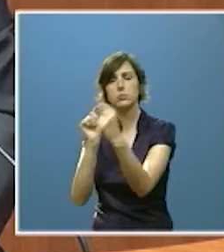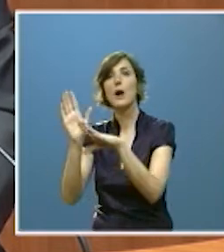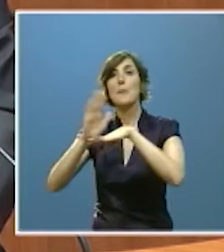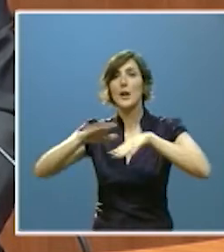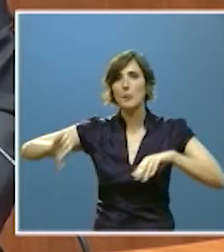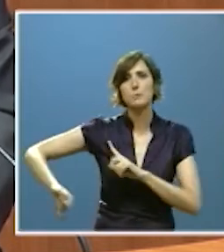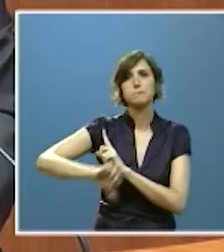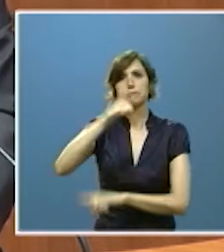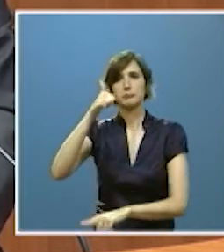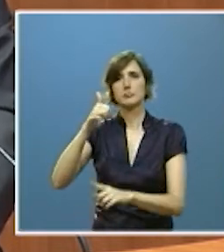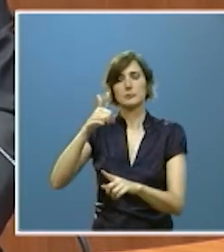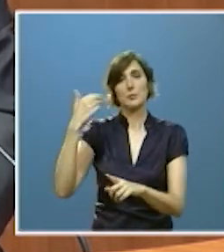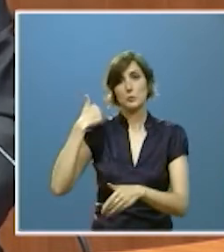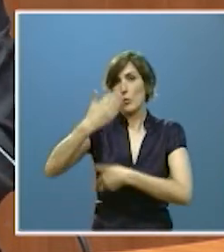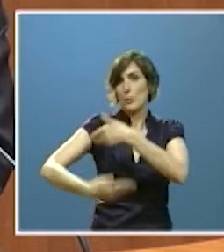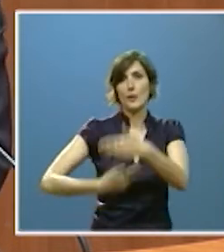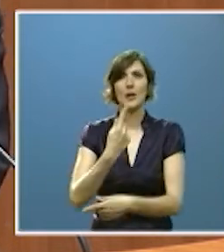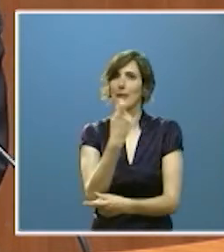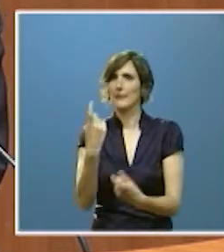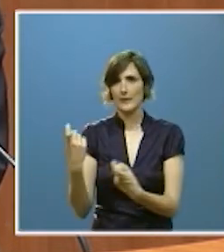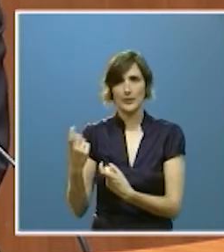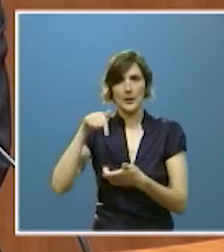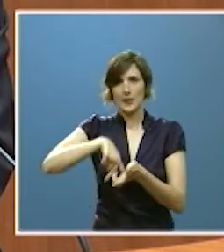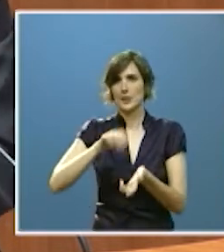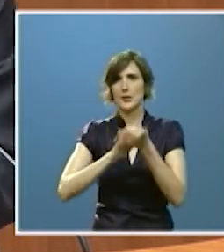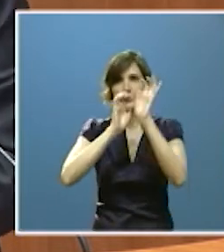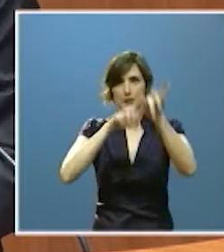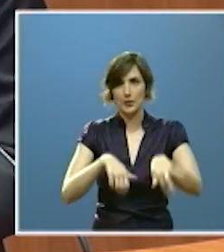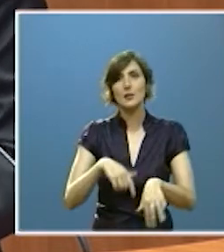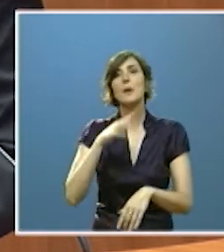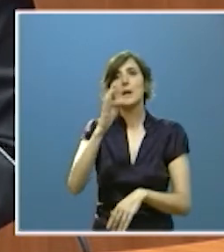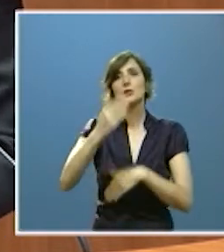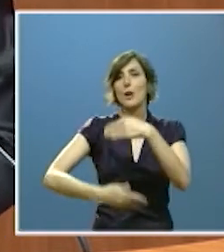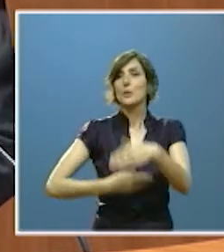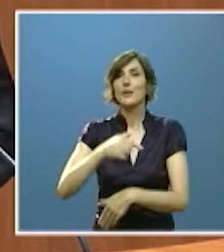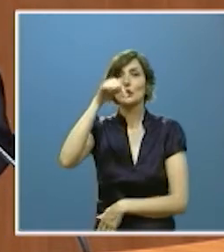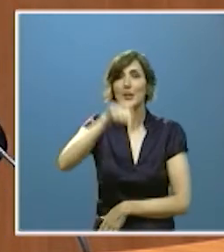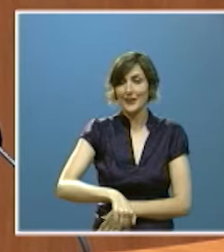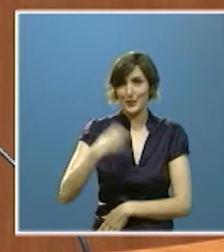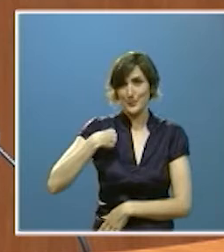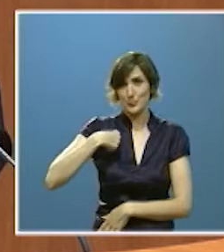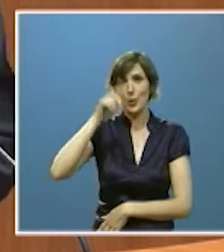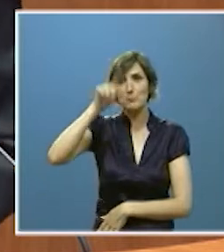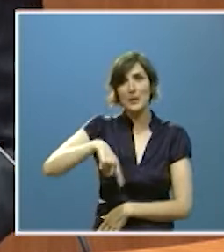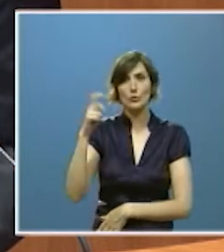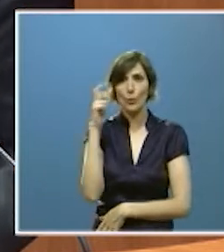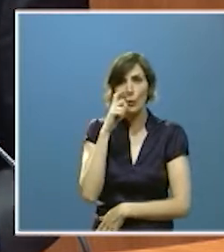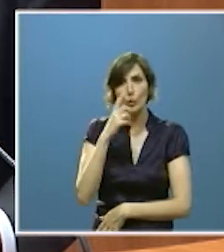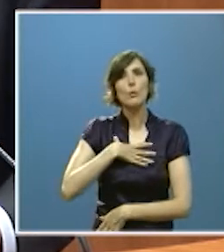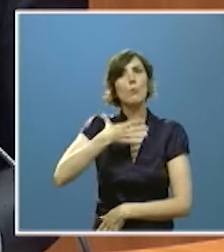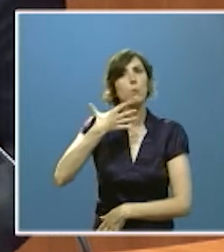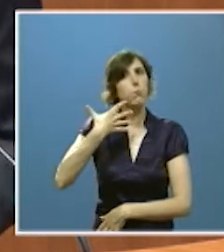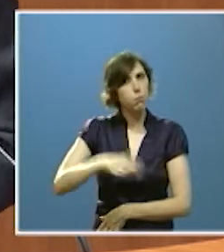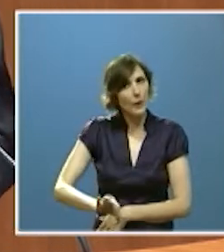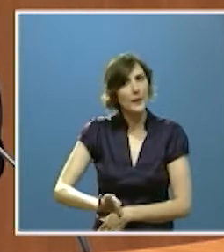necesario para la comunidad y para alcanzar un consenso que por cierto este mismo mes hemos visto que sí es posible en